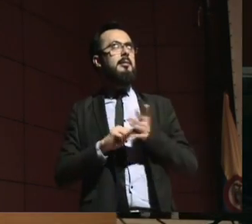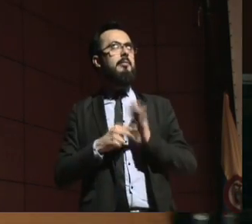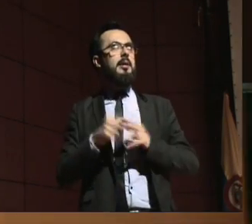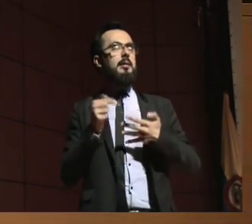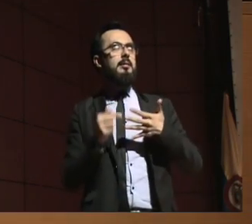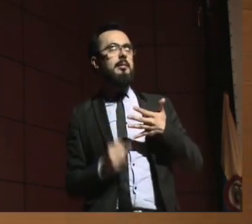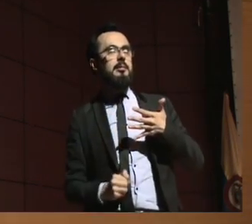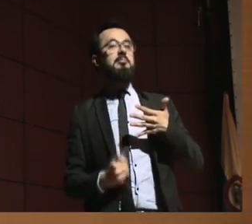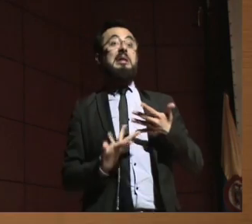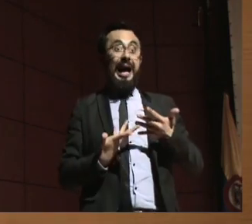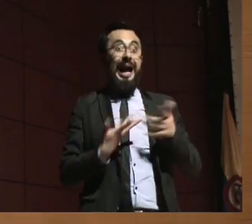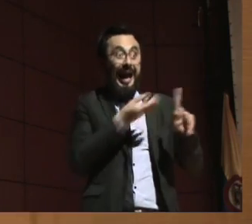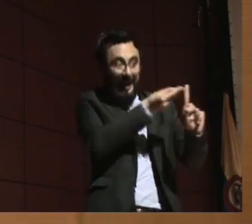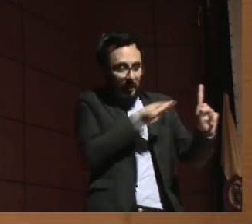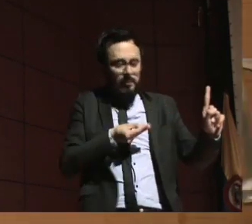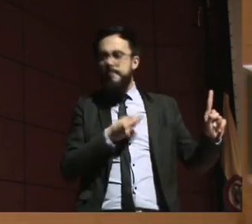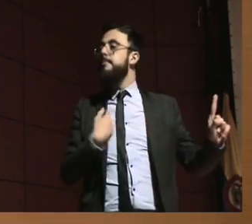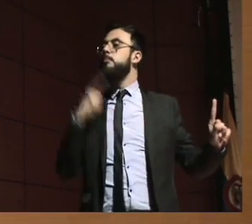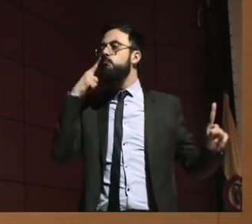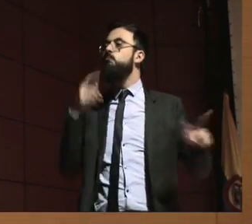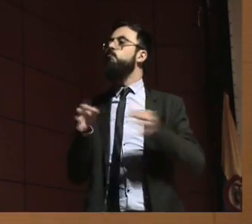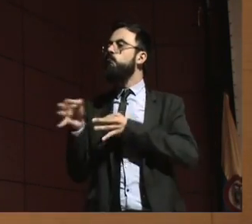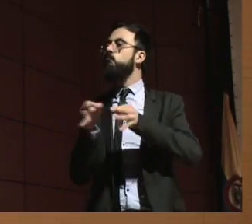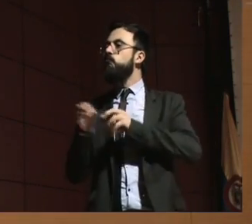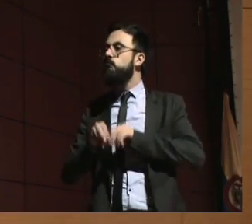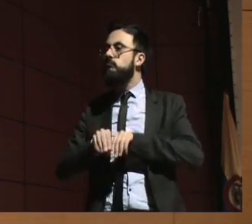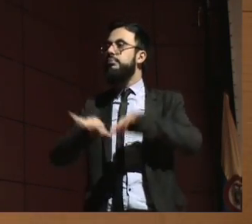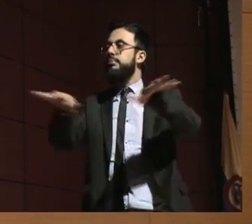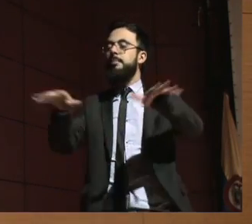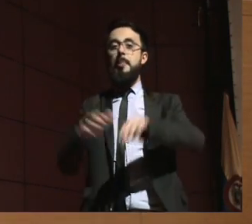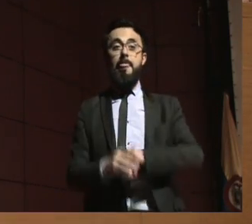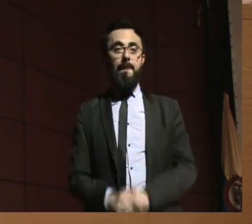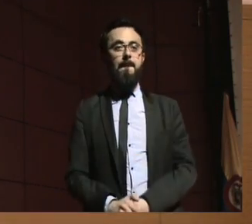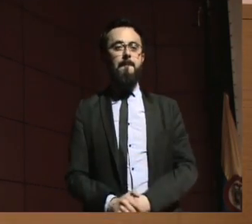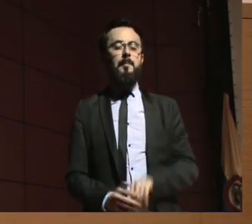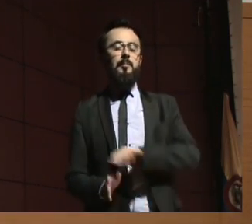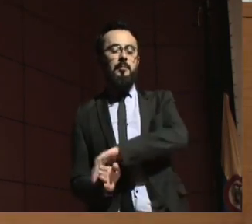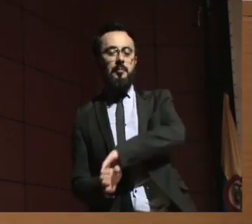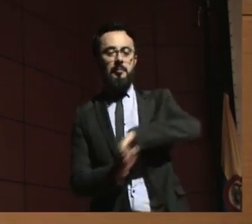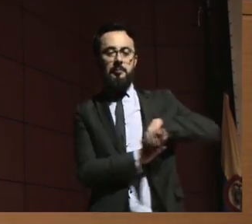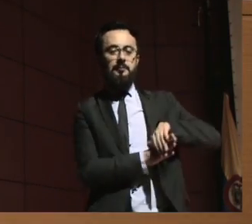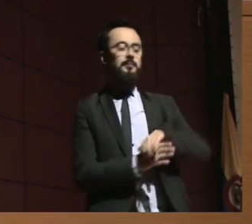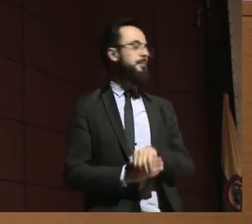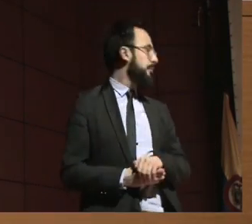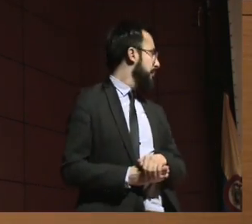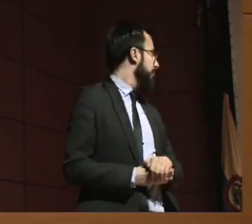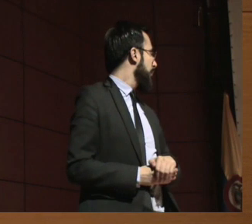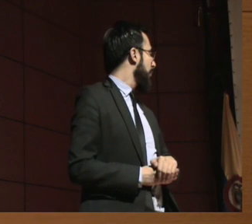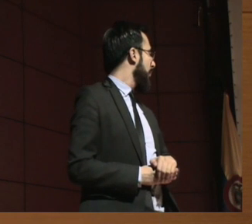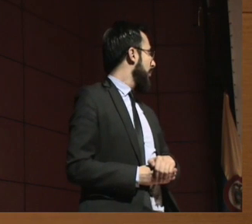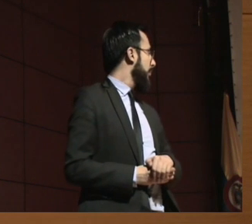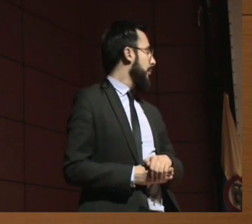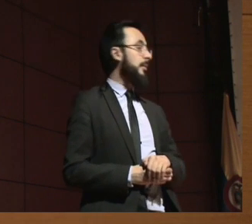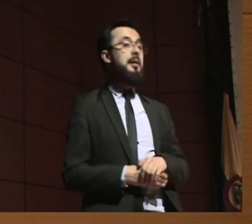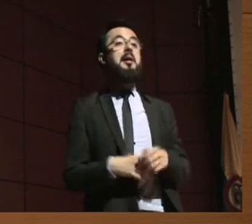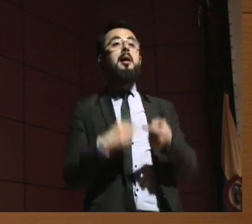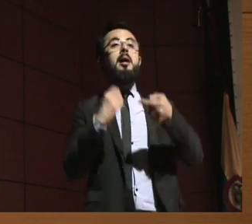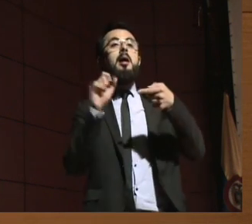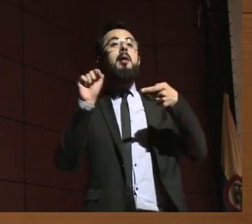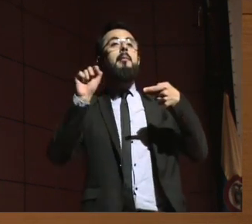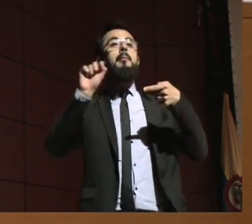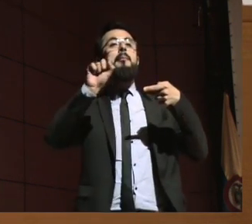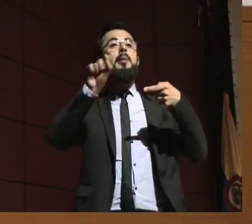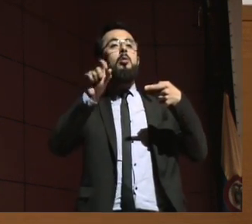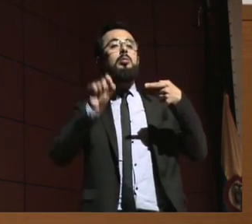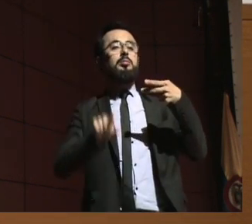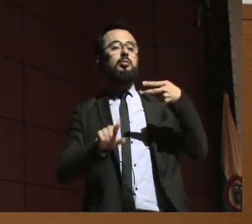Muchas gracias. Voy a dejar entonces dos preguntas que por tiempo, digamos, para discusión abierta